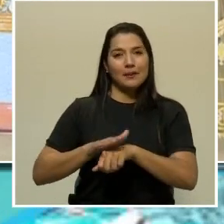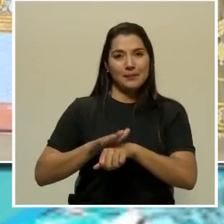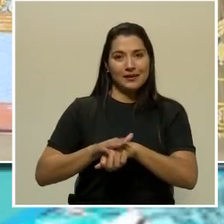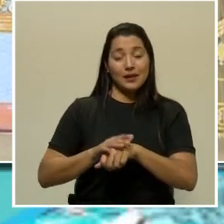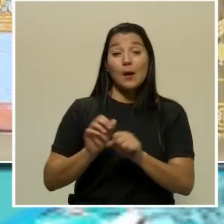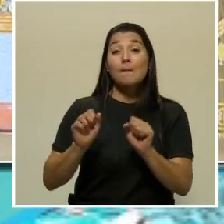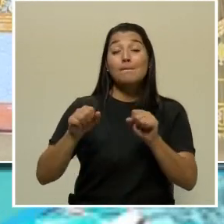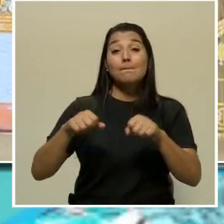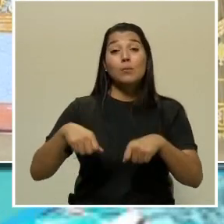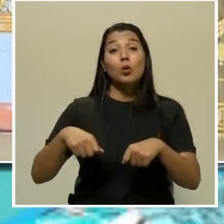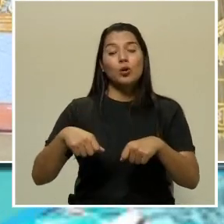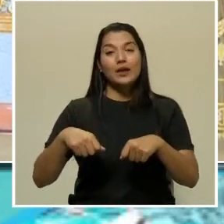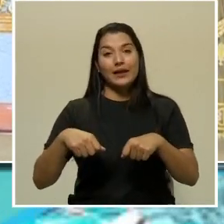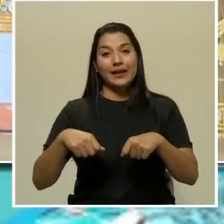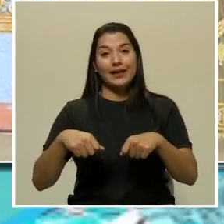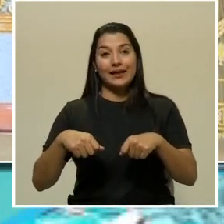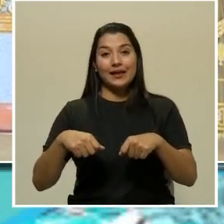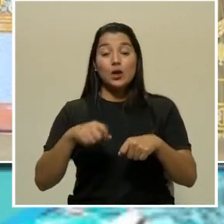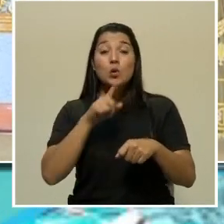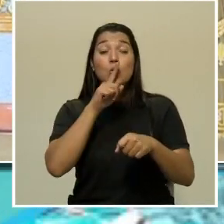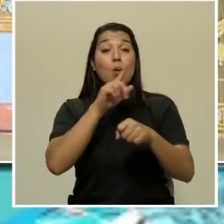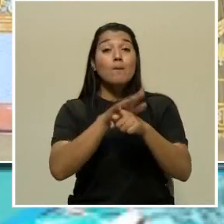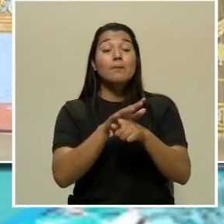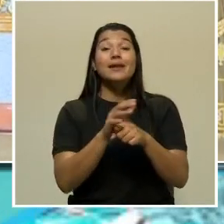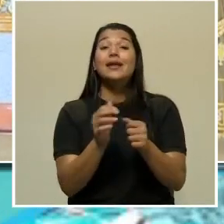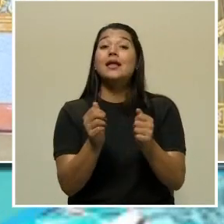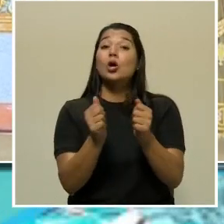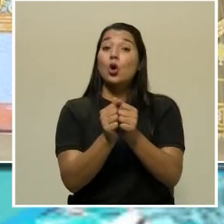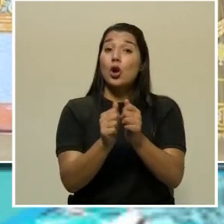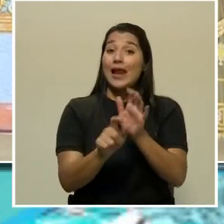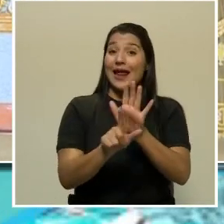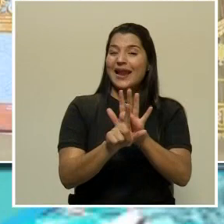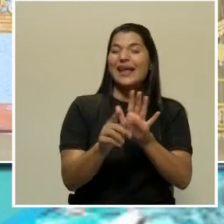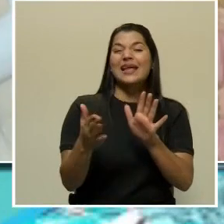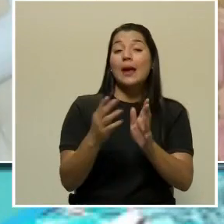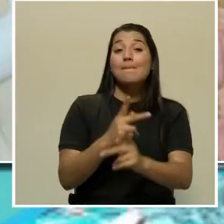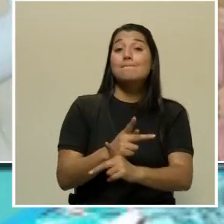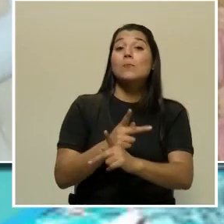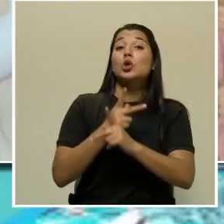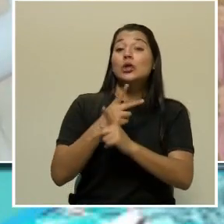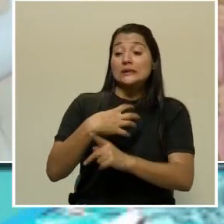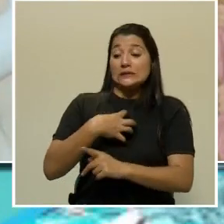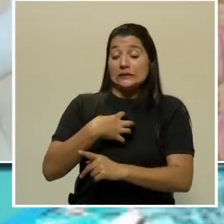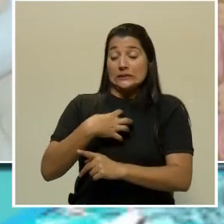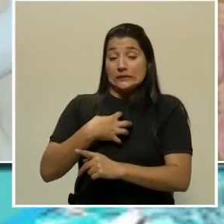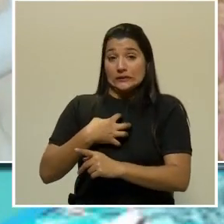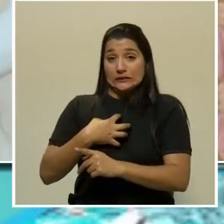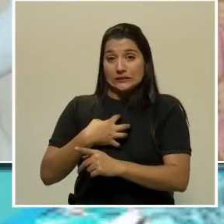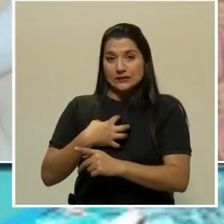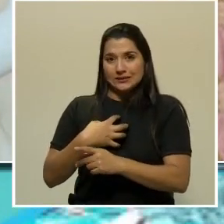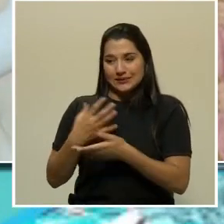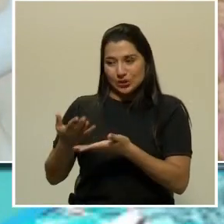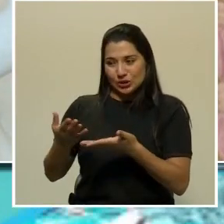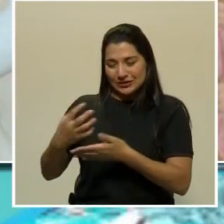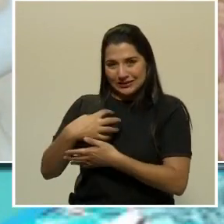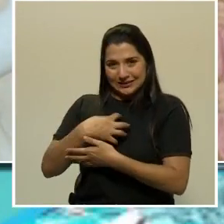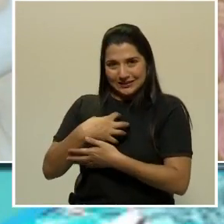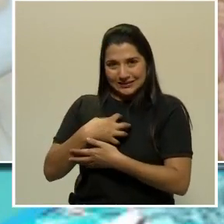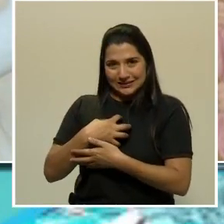cumplir con nuestro mandato de la ley, también que es protección del patrimonio, en conciencia a la sociedad civil.